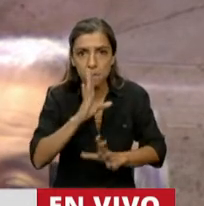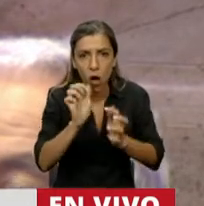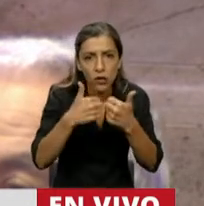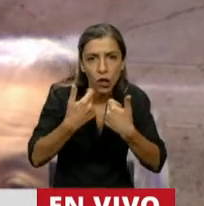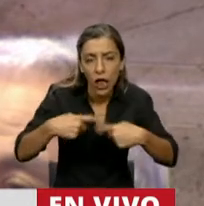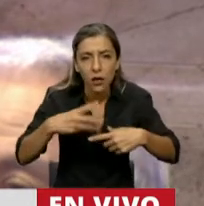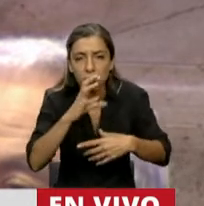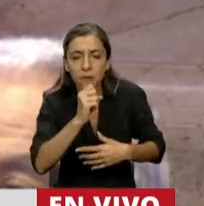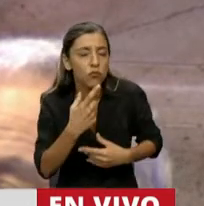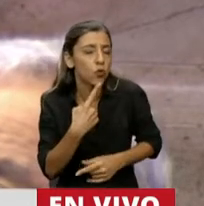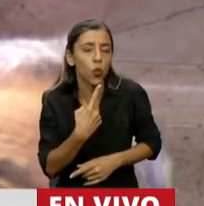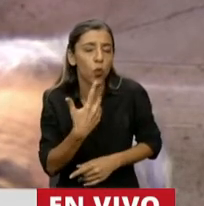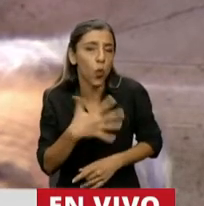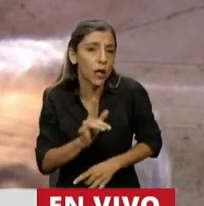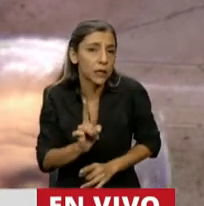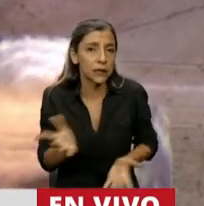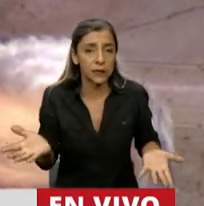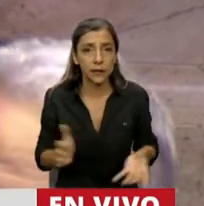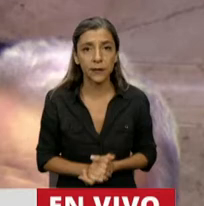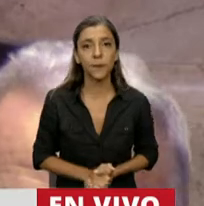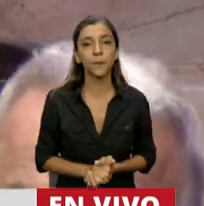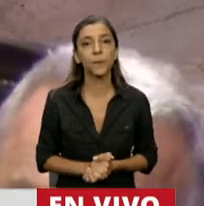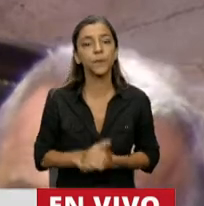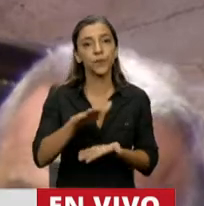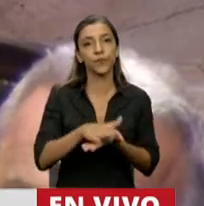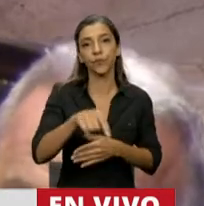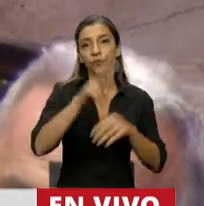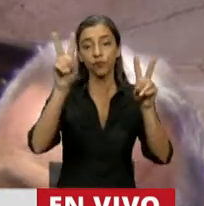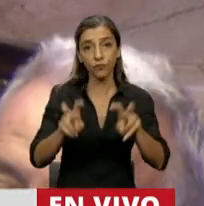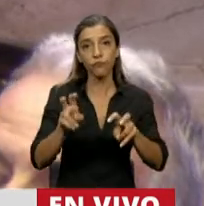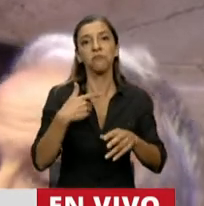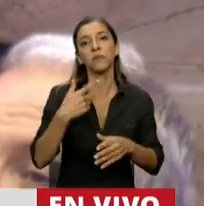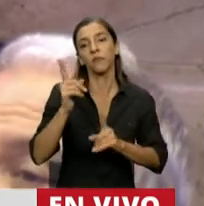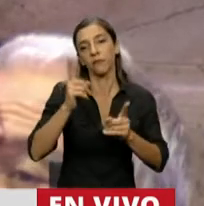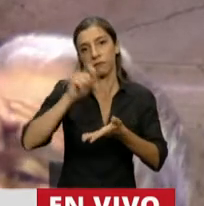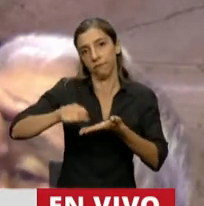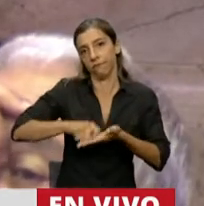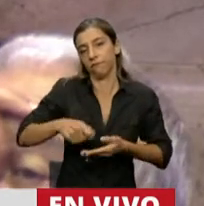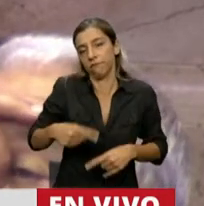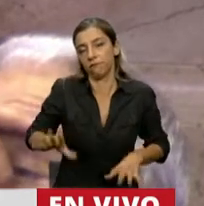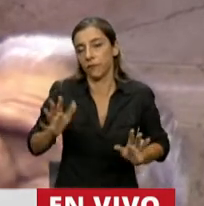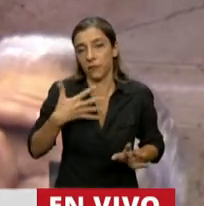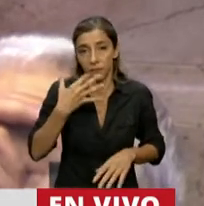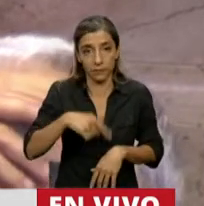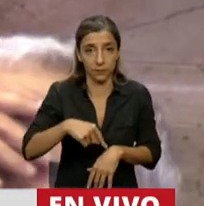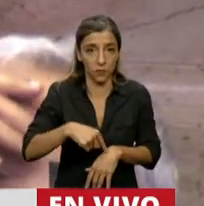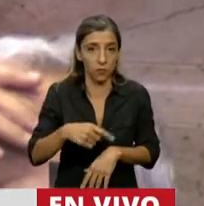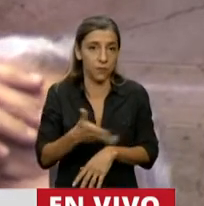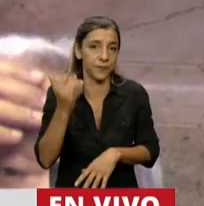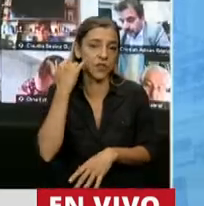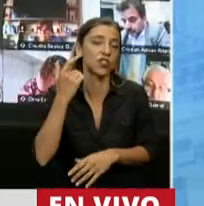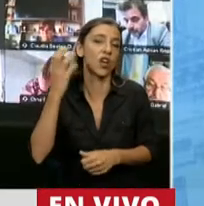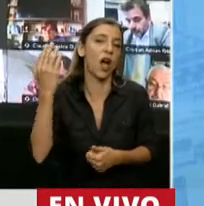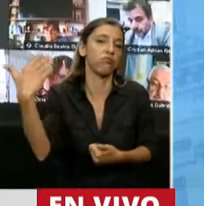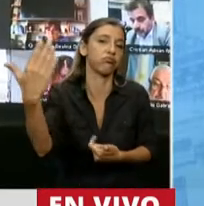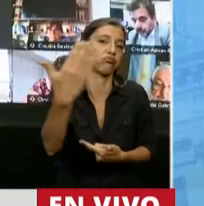Con respecto a este tema en particular, me había notado algunas cosas, pero bueno, ya hasta ahora ya dijeron todo y lo